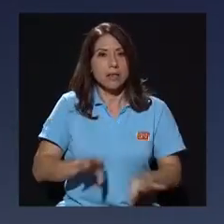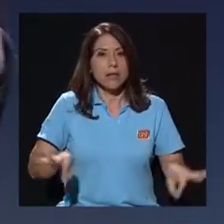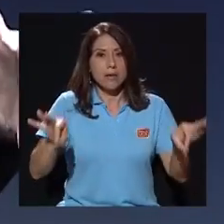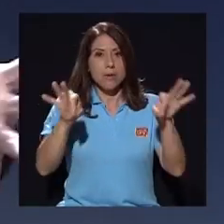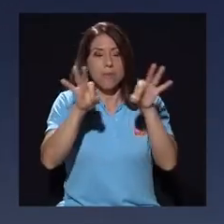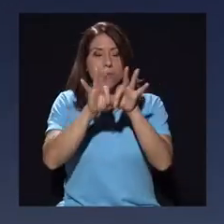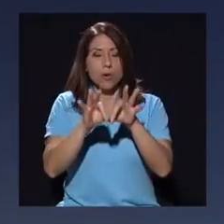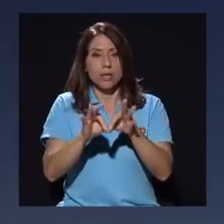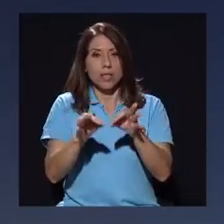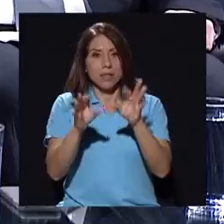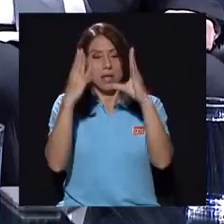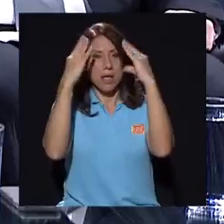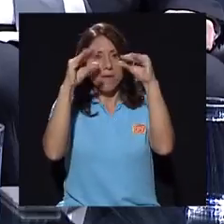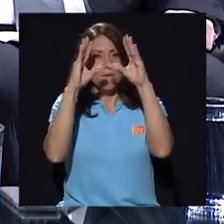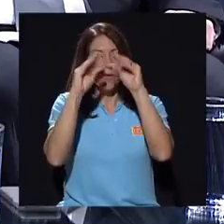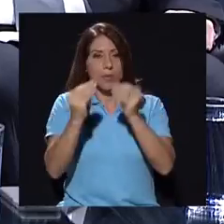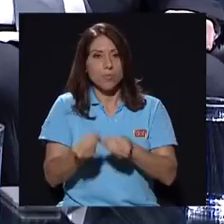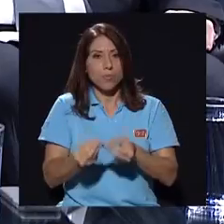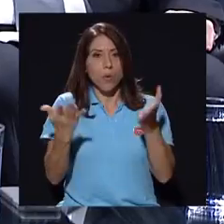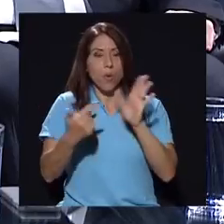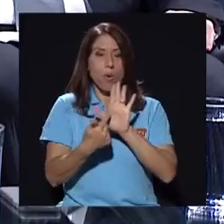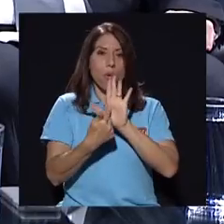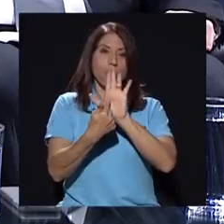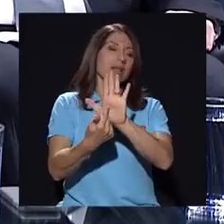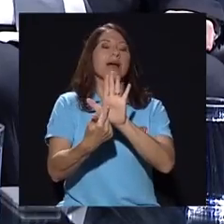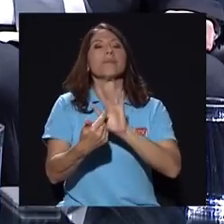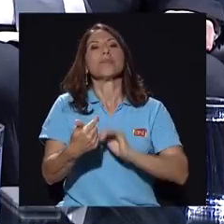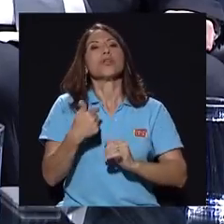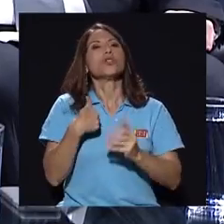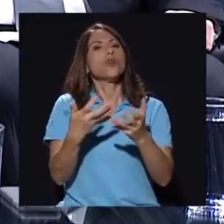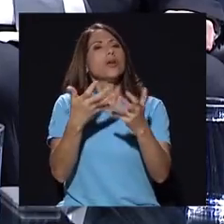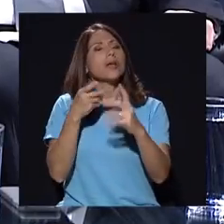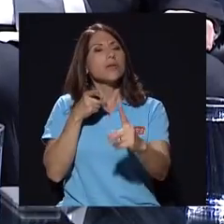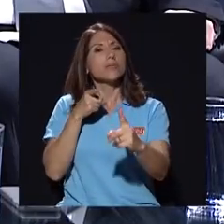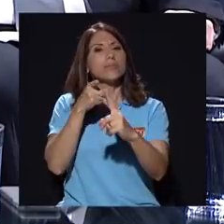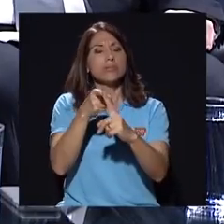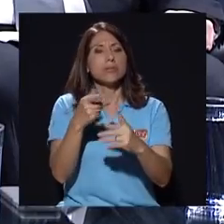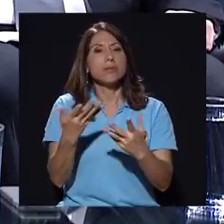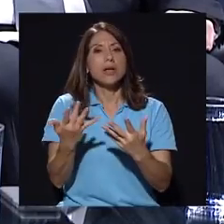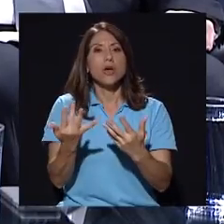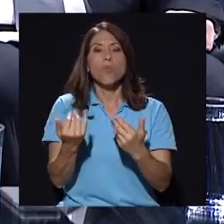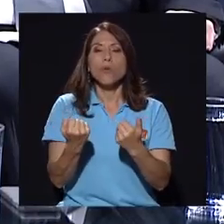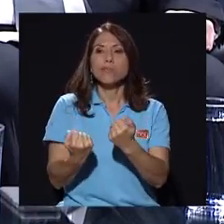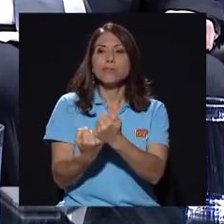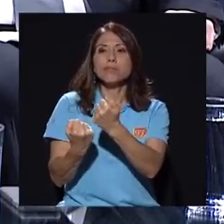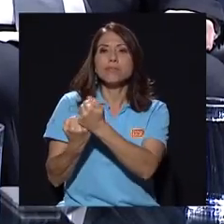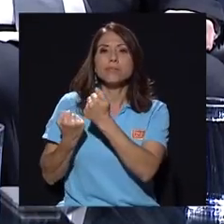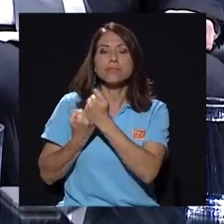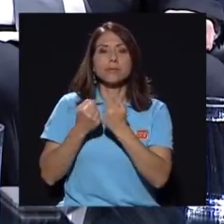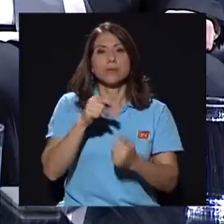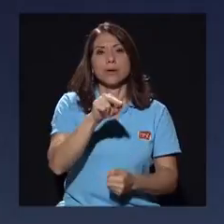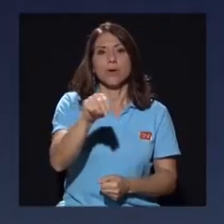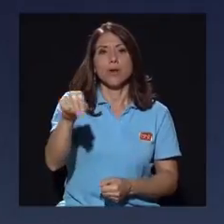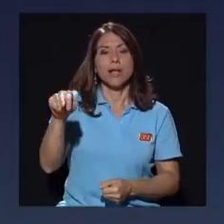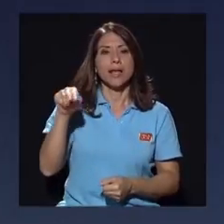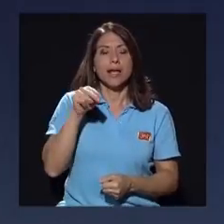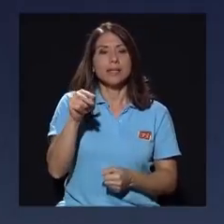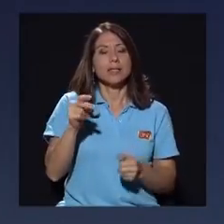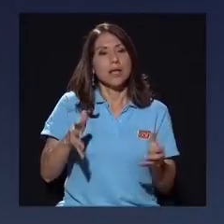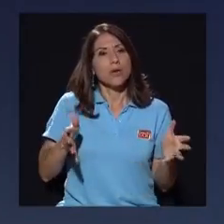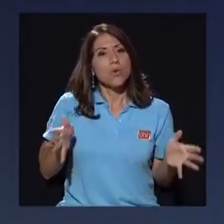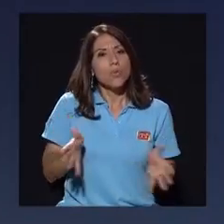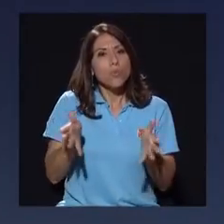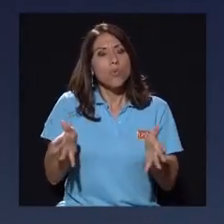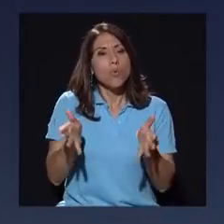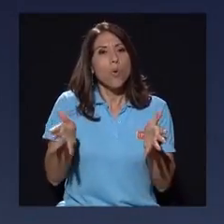importancia de hacer pública esta información. Y en ese sentido, pues, un poquito lo que he buscado es darle una mano a los colegas y